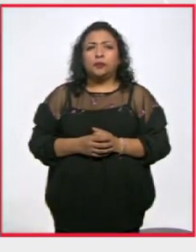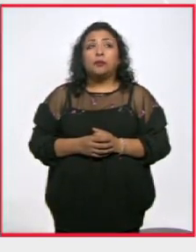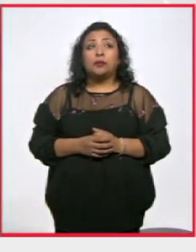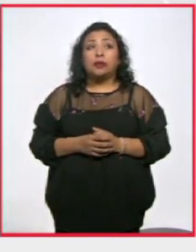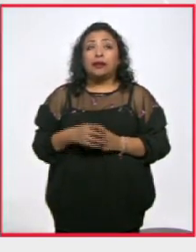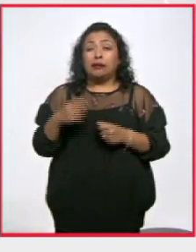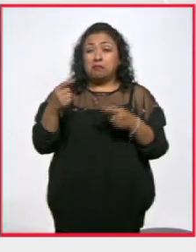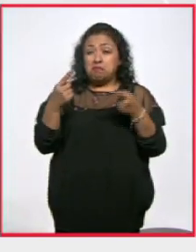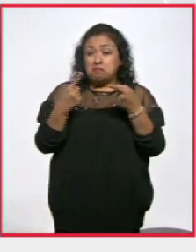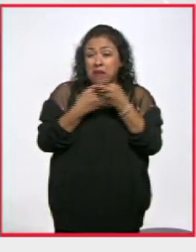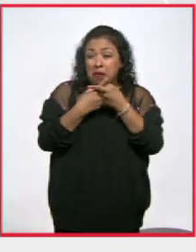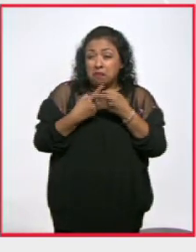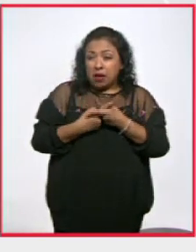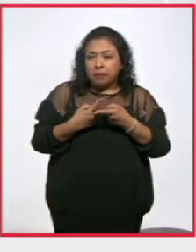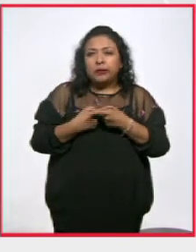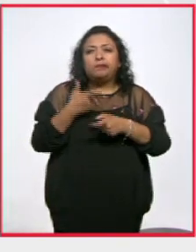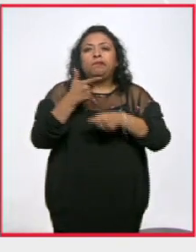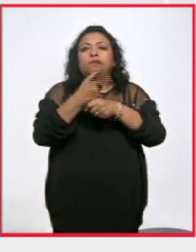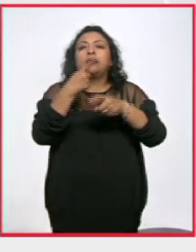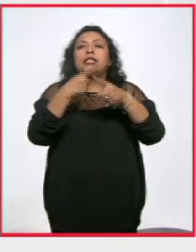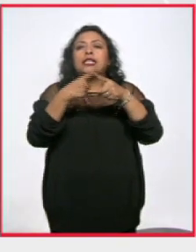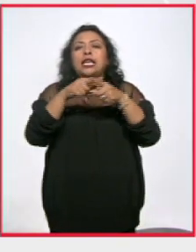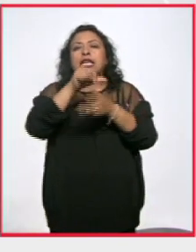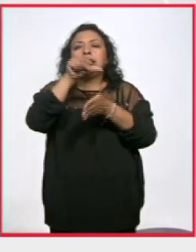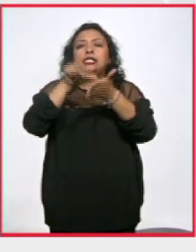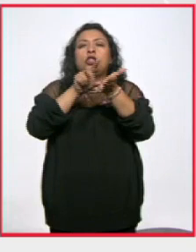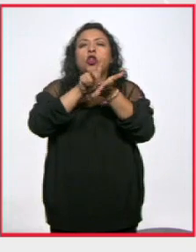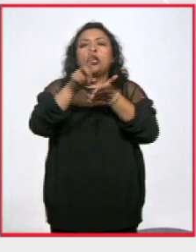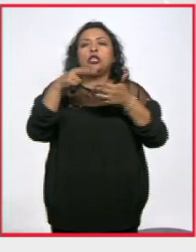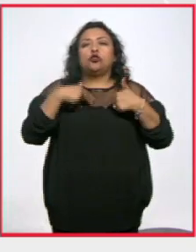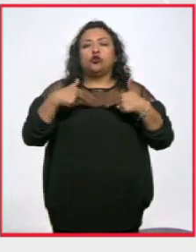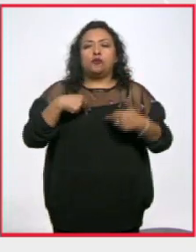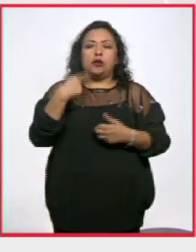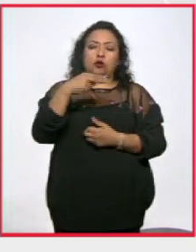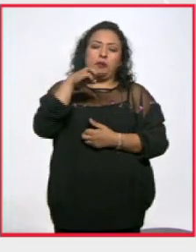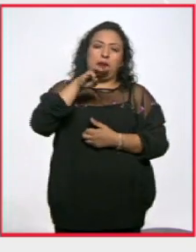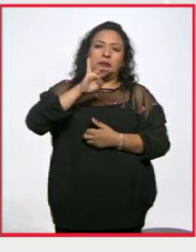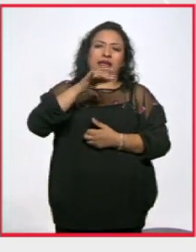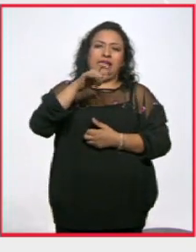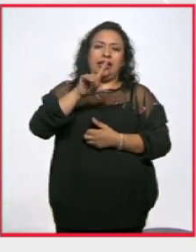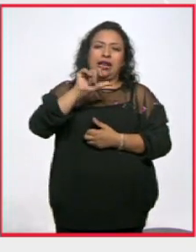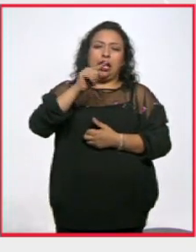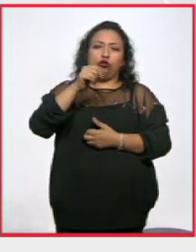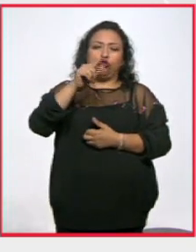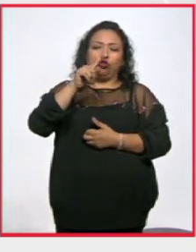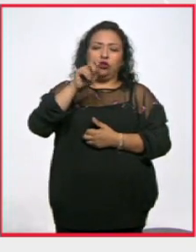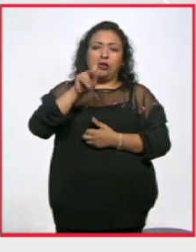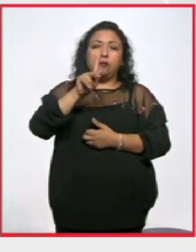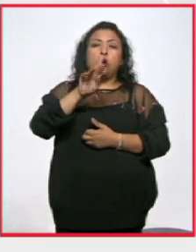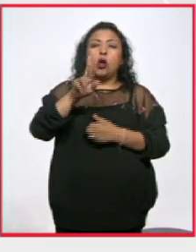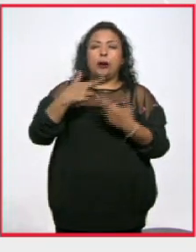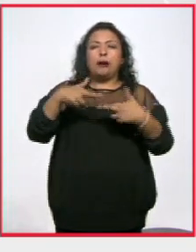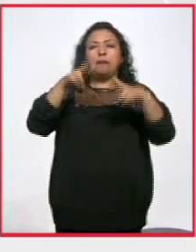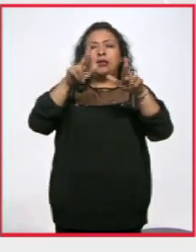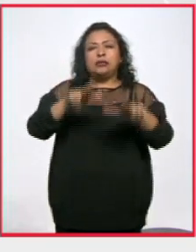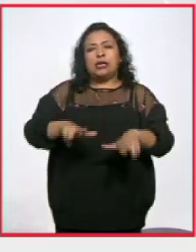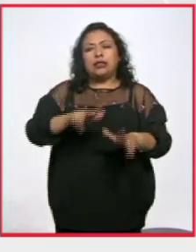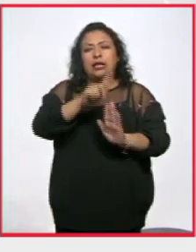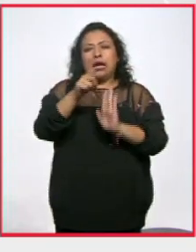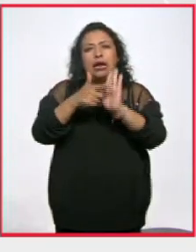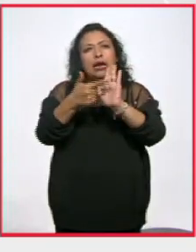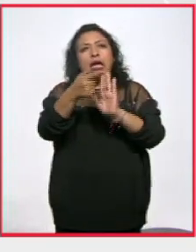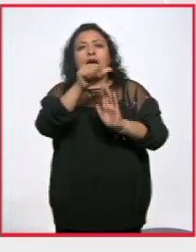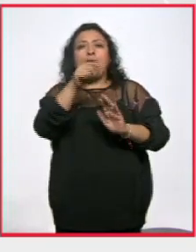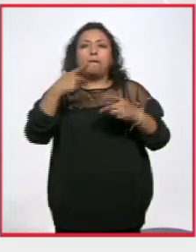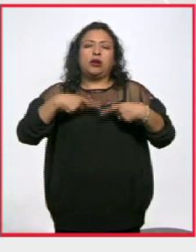Estas anomalías fueron detectadas por el Centro de Derechos Humanos Miguel Agustín Pro Juárez, que representa legalmente a los familiares de